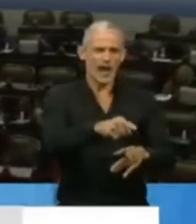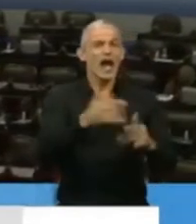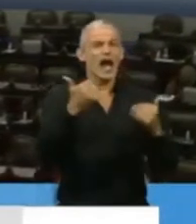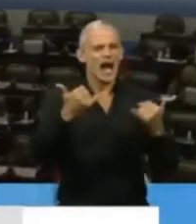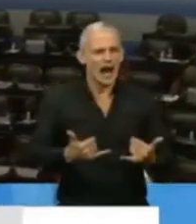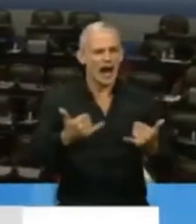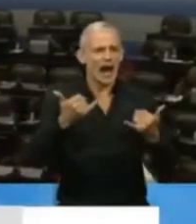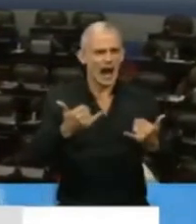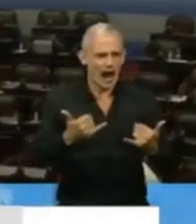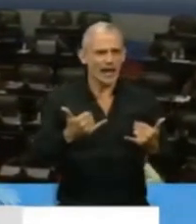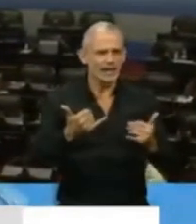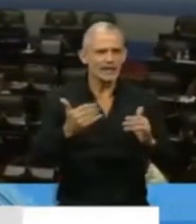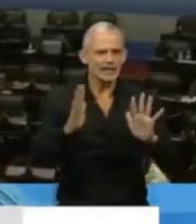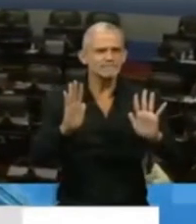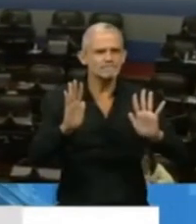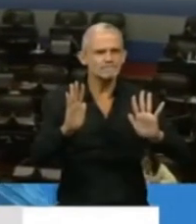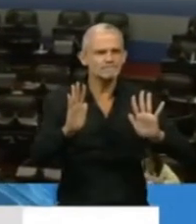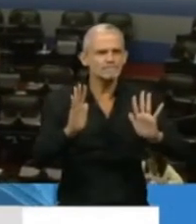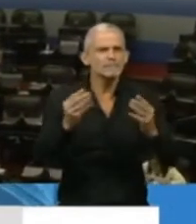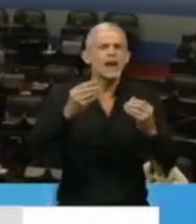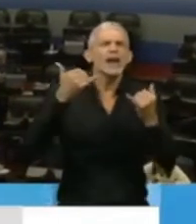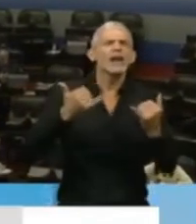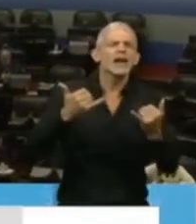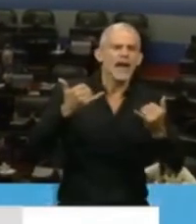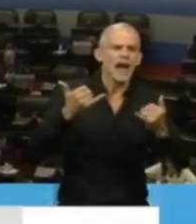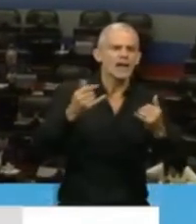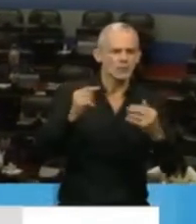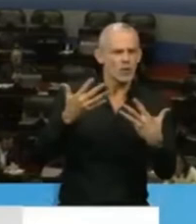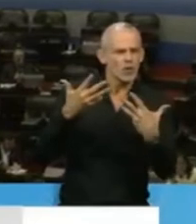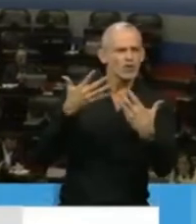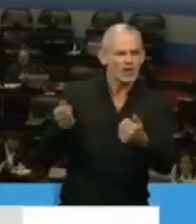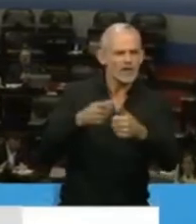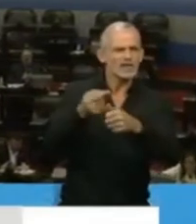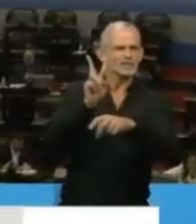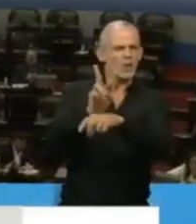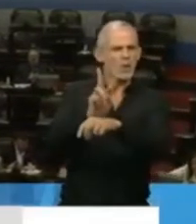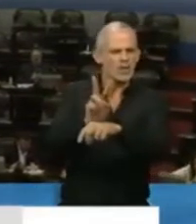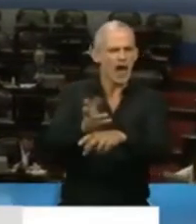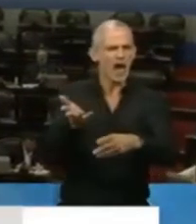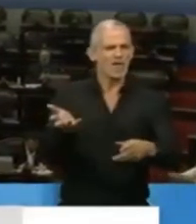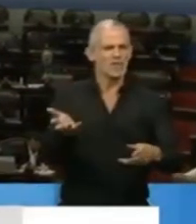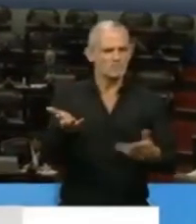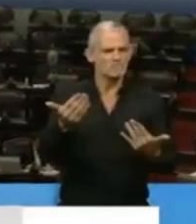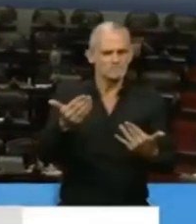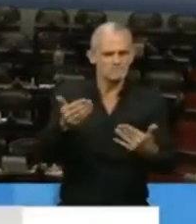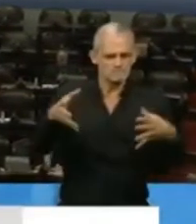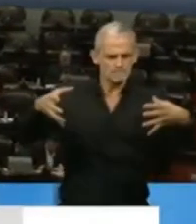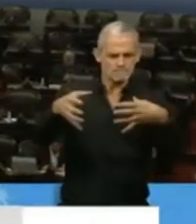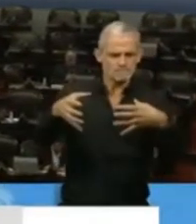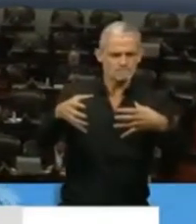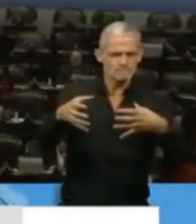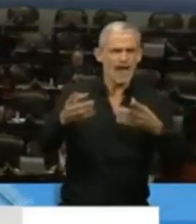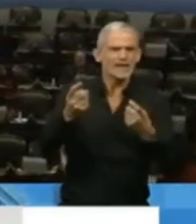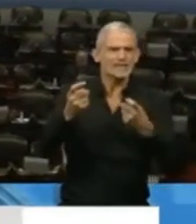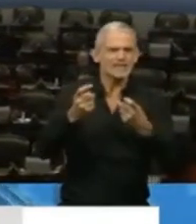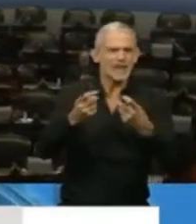manifestando con fuerza la idea de su defensa, de su cuidado, de la necesidad de tener un sistema